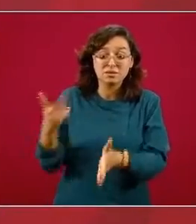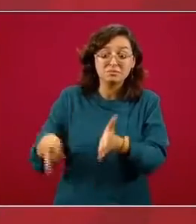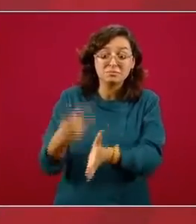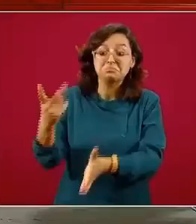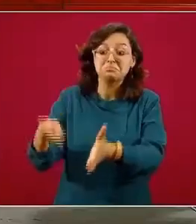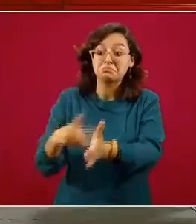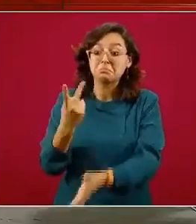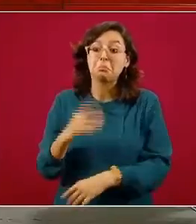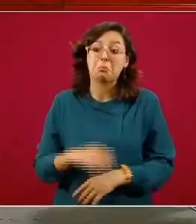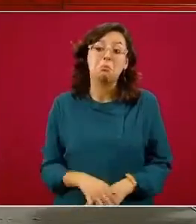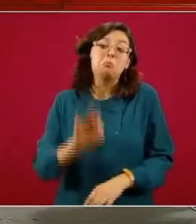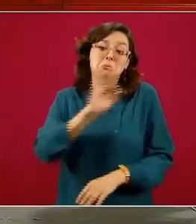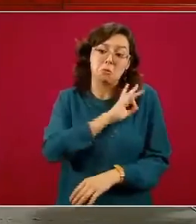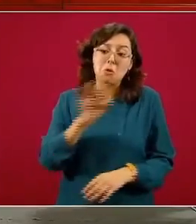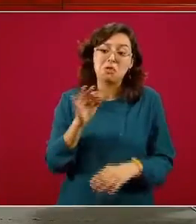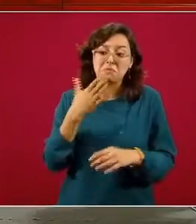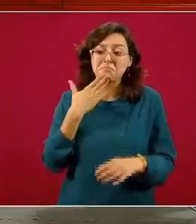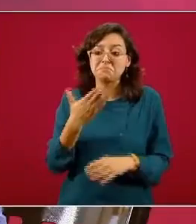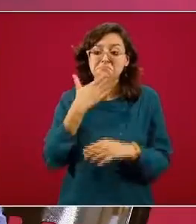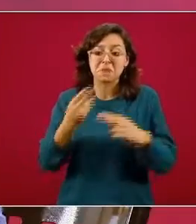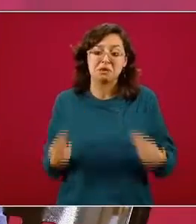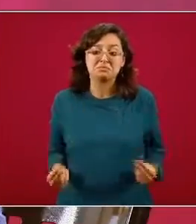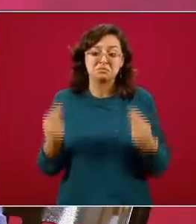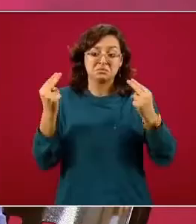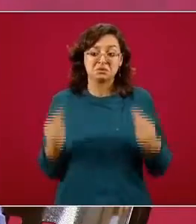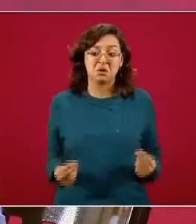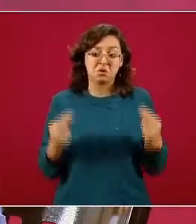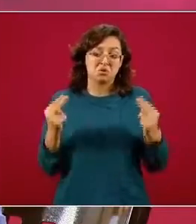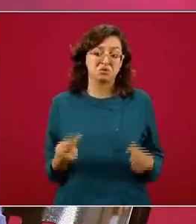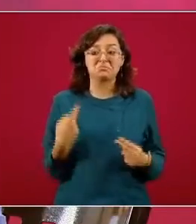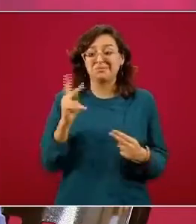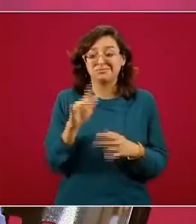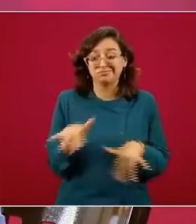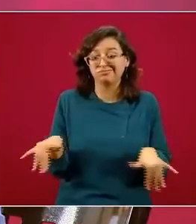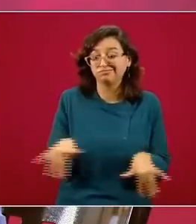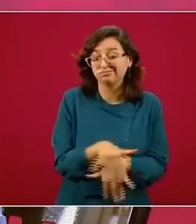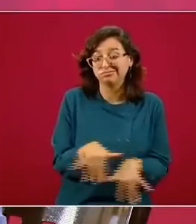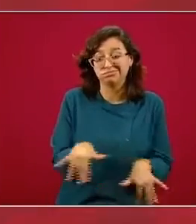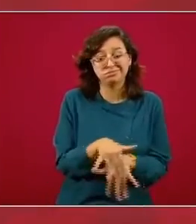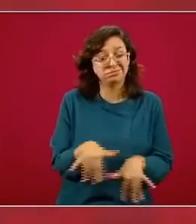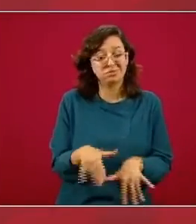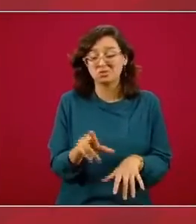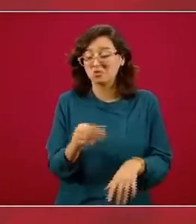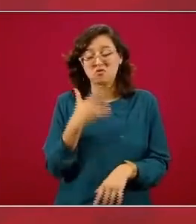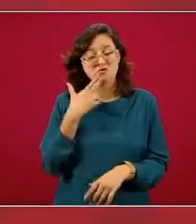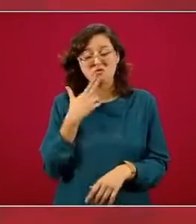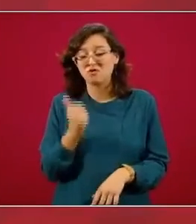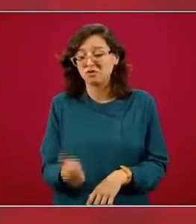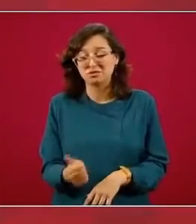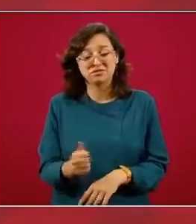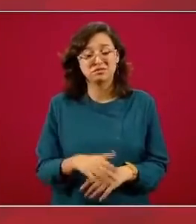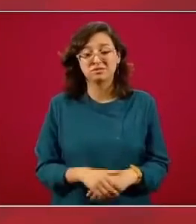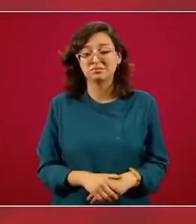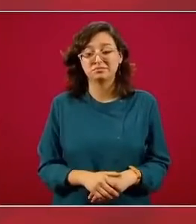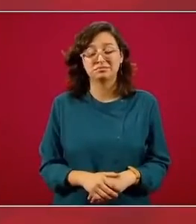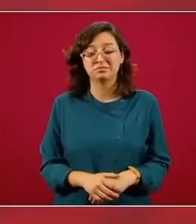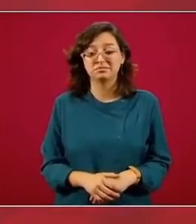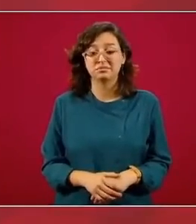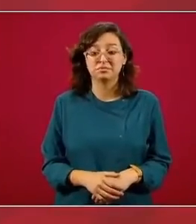ser un mercado muy lucrativo a pesar de su pobre casi nula utilidad técnica las pruebas rápidas